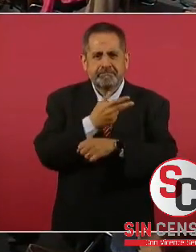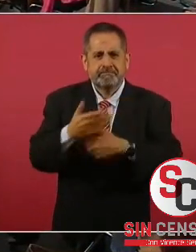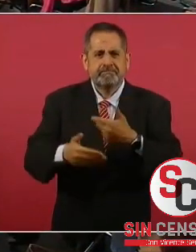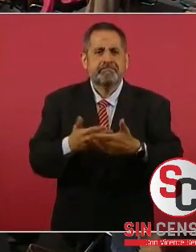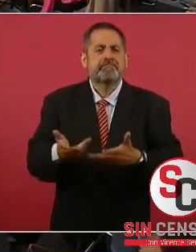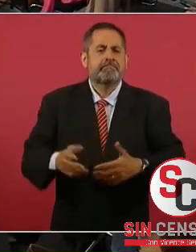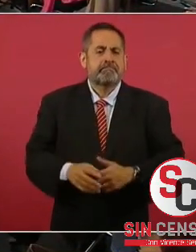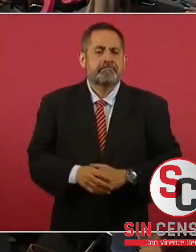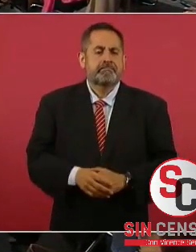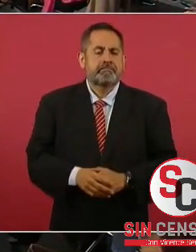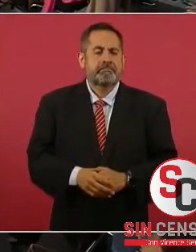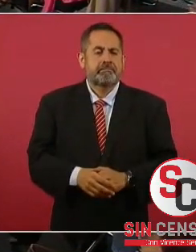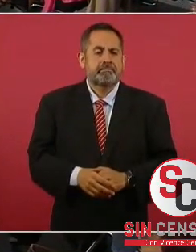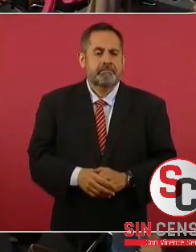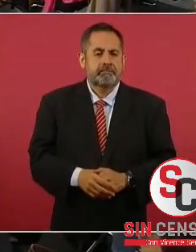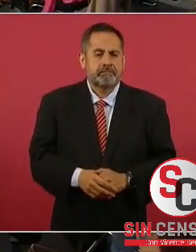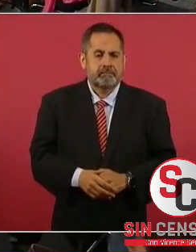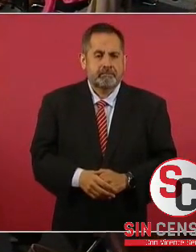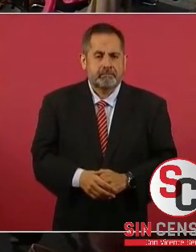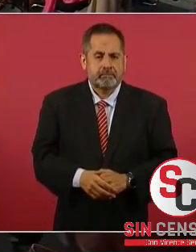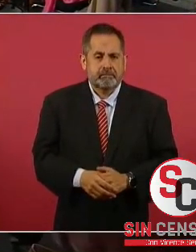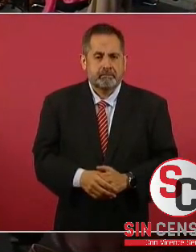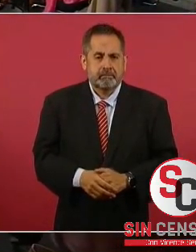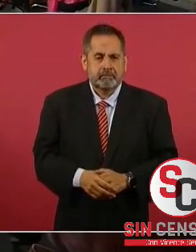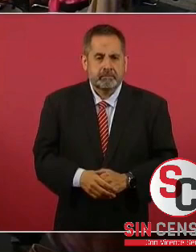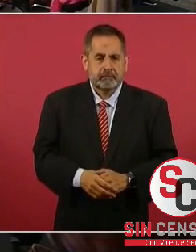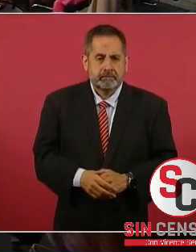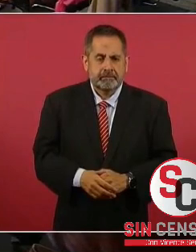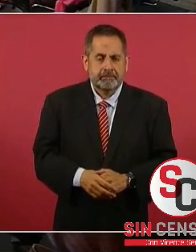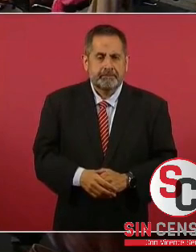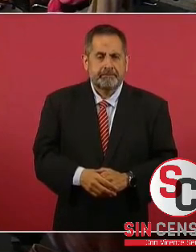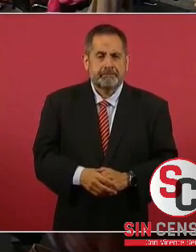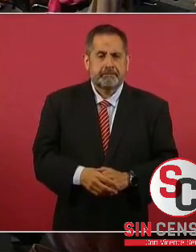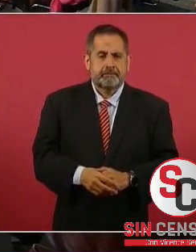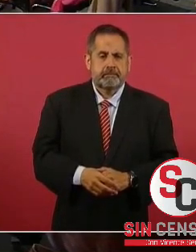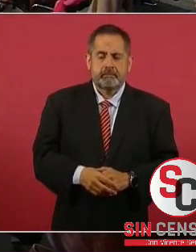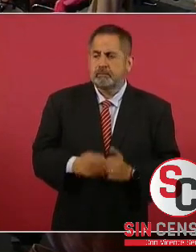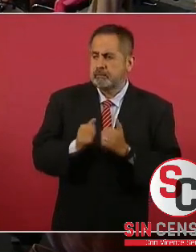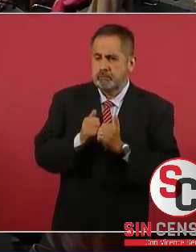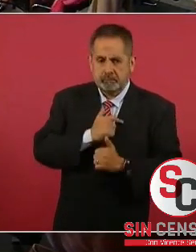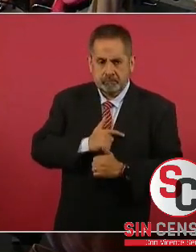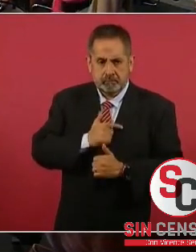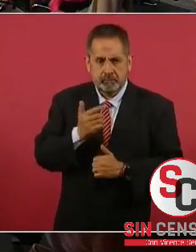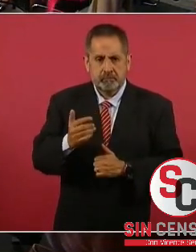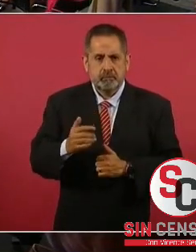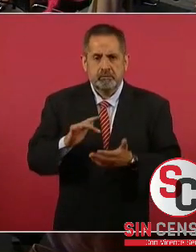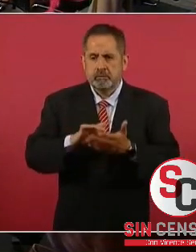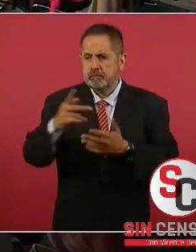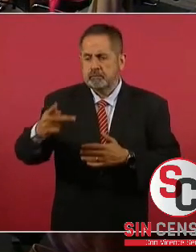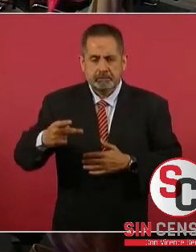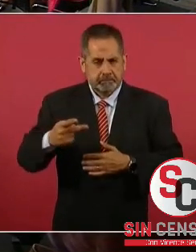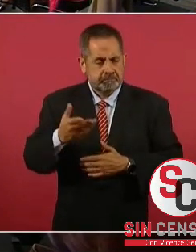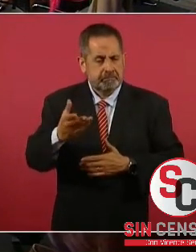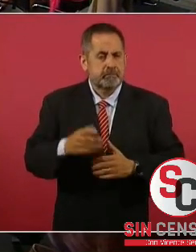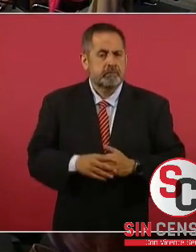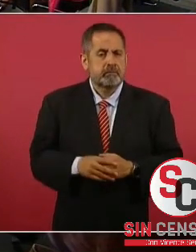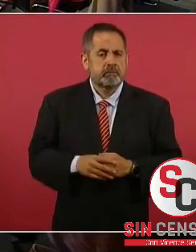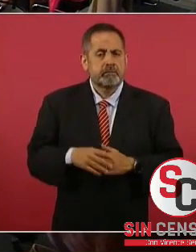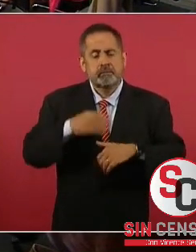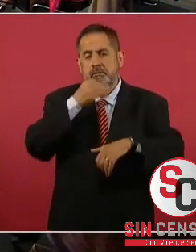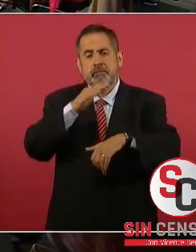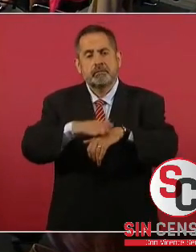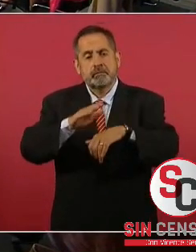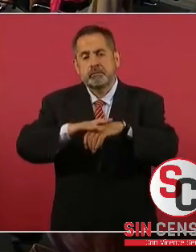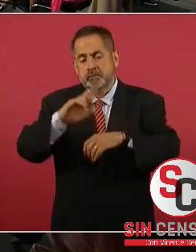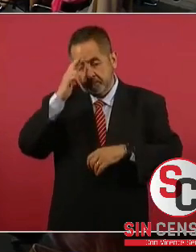qué saben ustedes. Con mucho gusto, gracias por preguntar esto. Les recuerdo